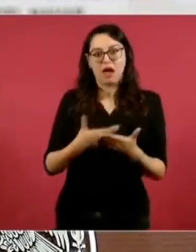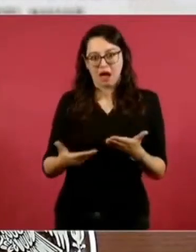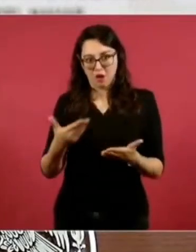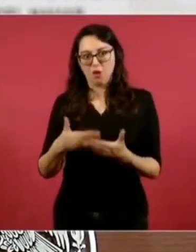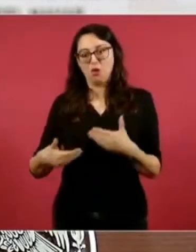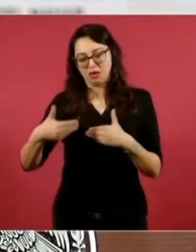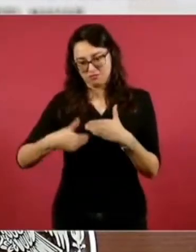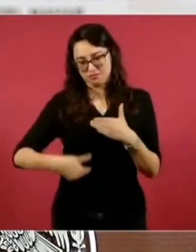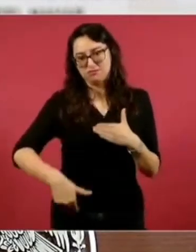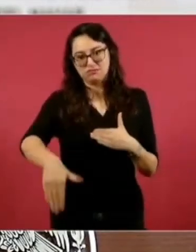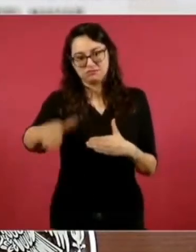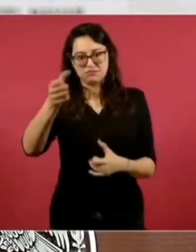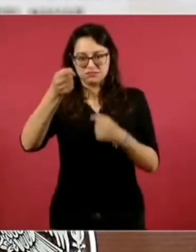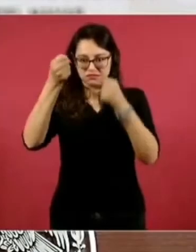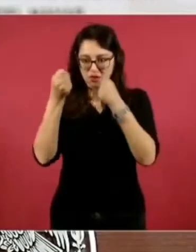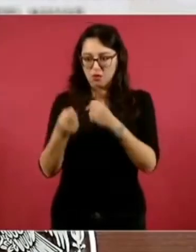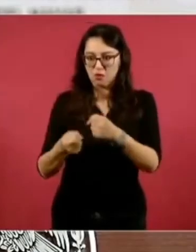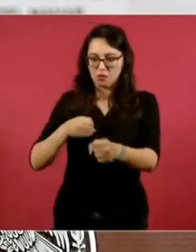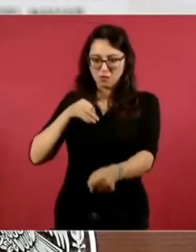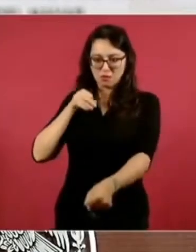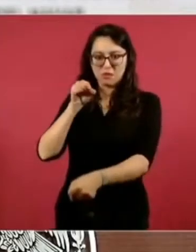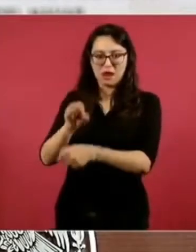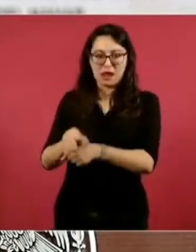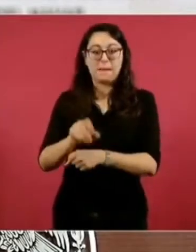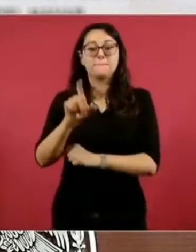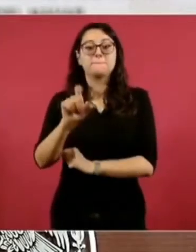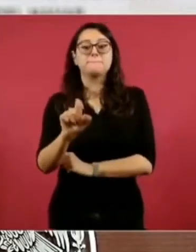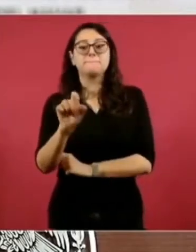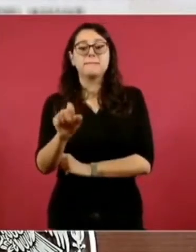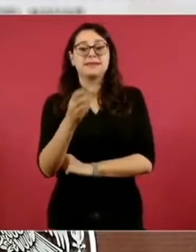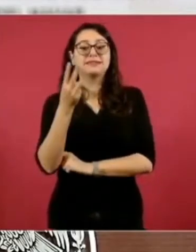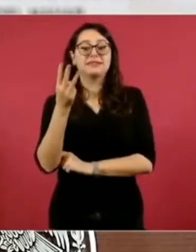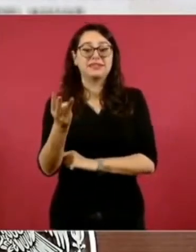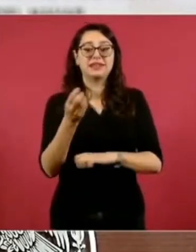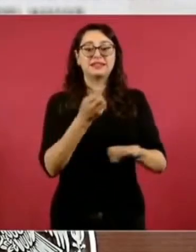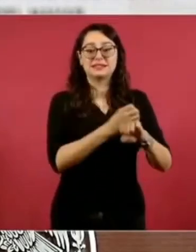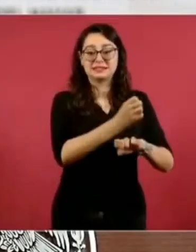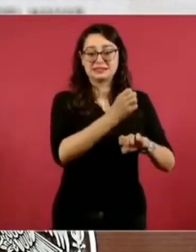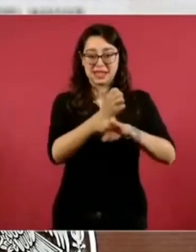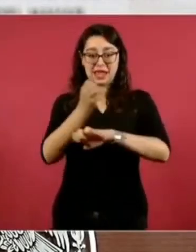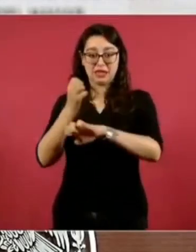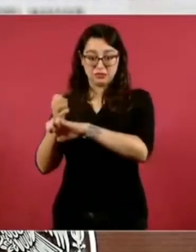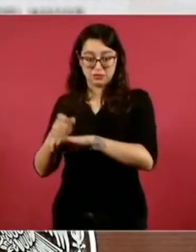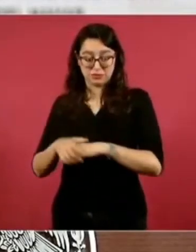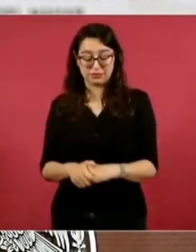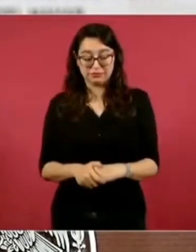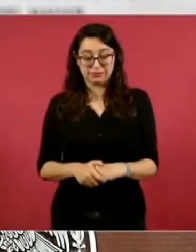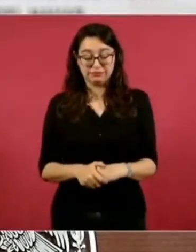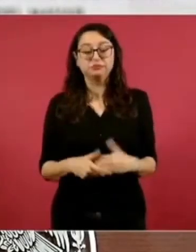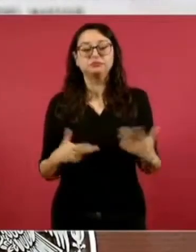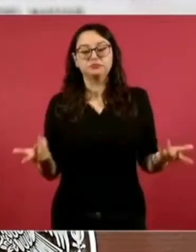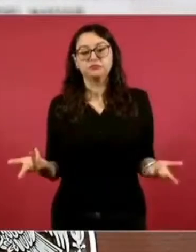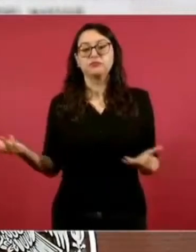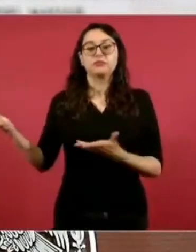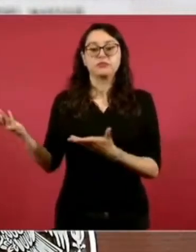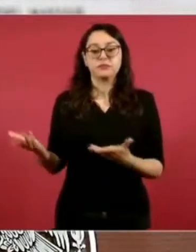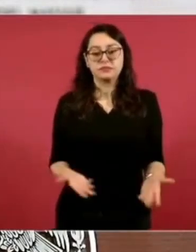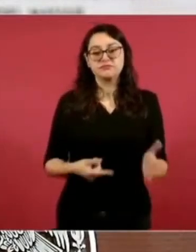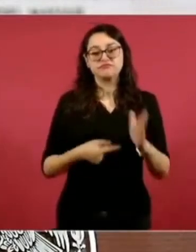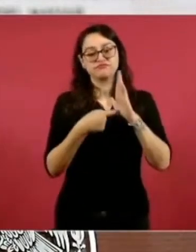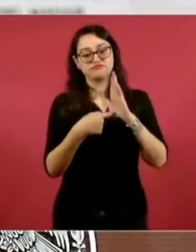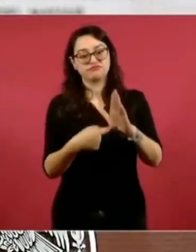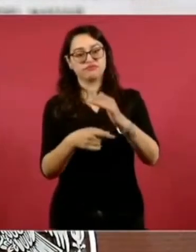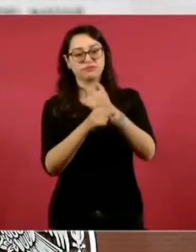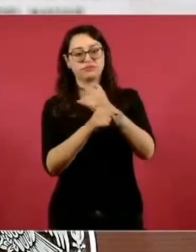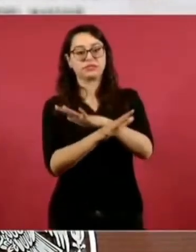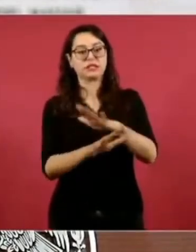la regla en las últimas semanas de los últimos años, serán presentados por el maestro Zoe Robledo. Y